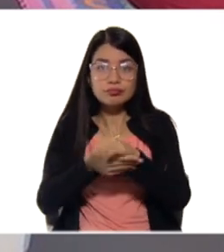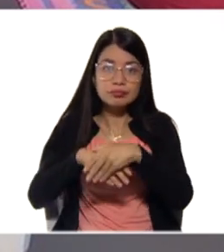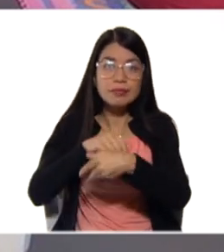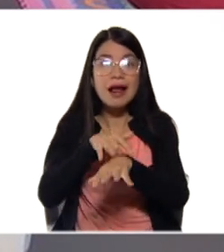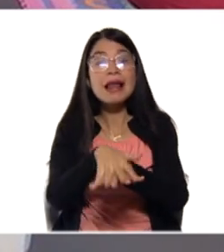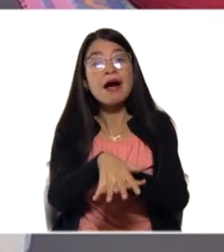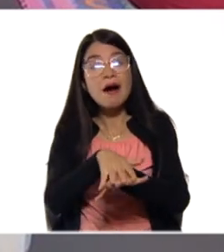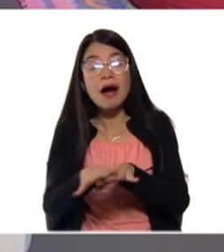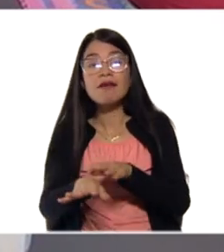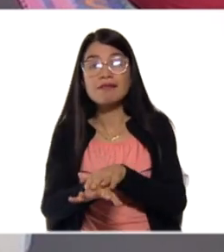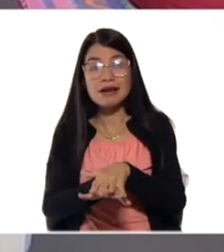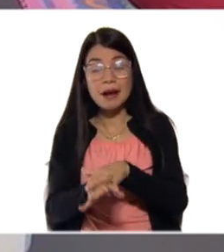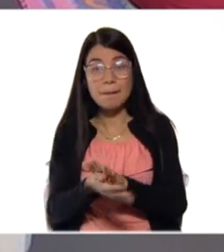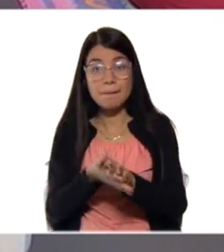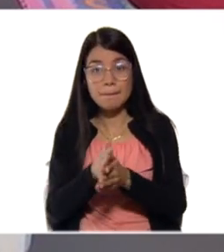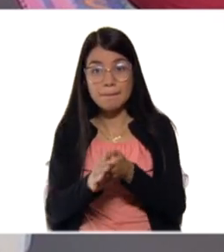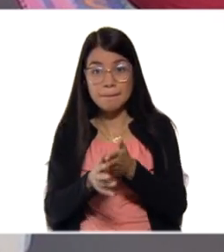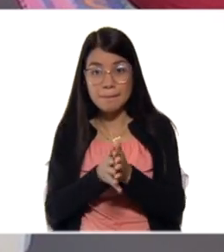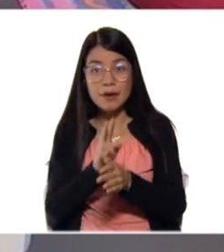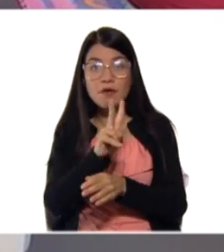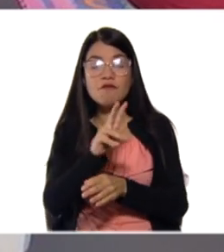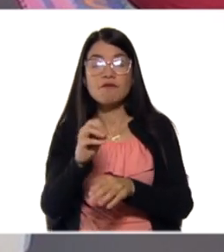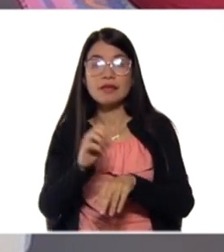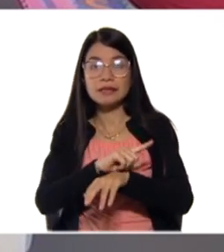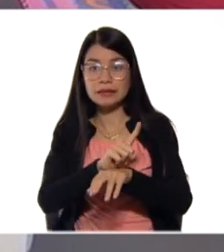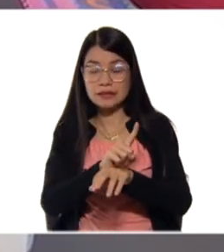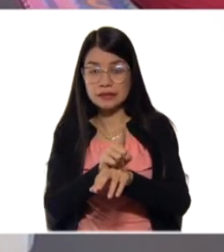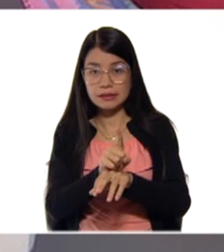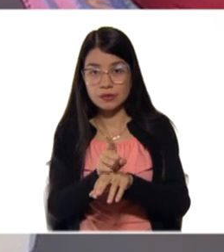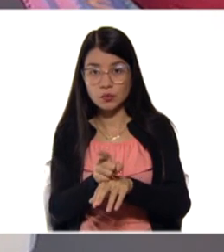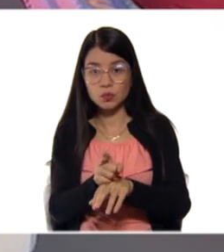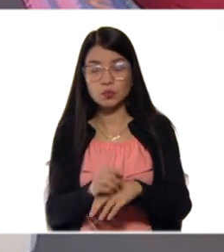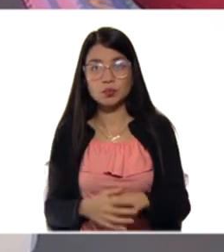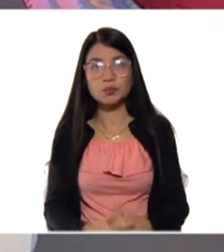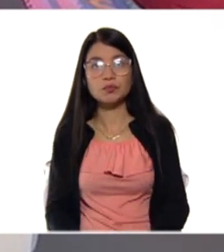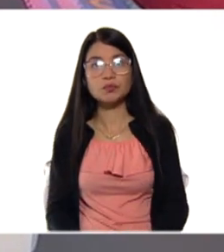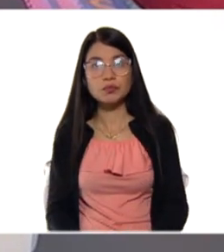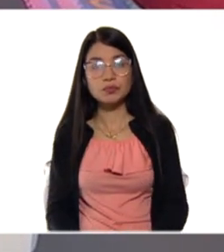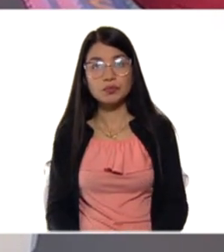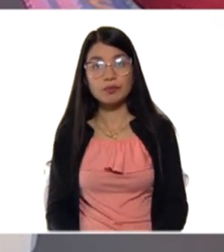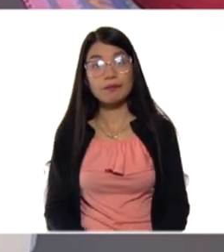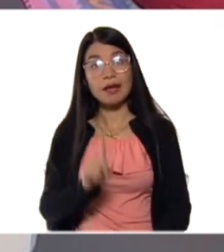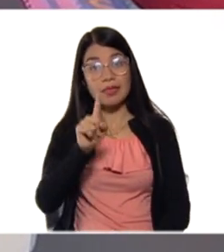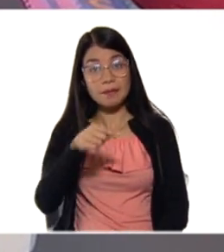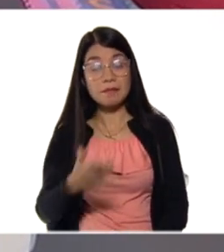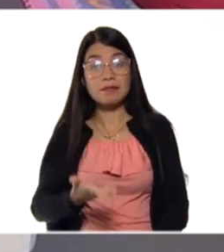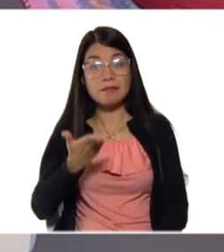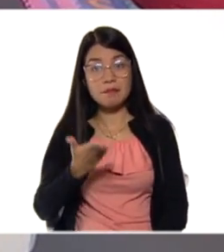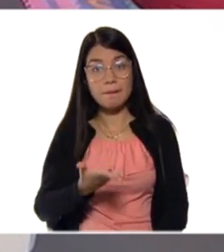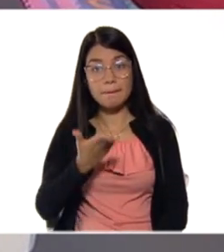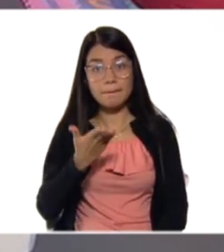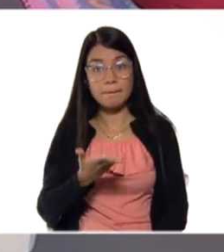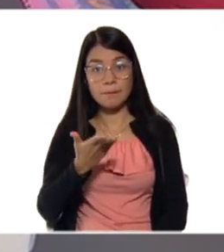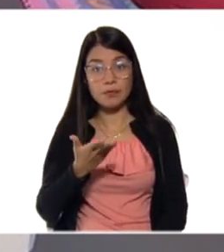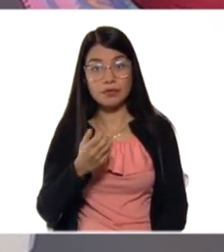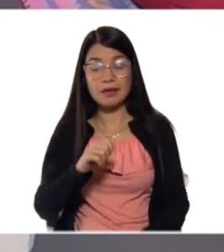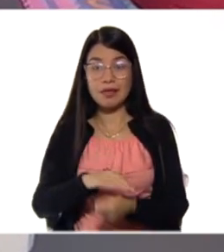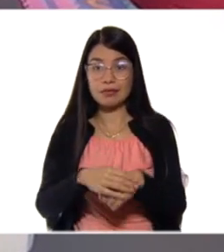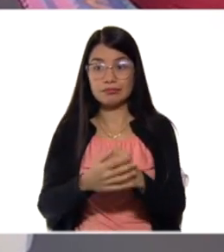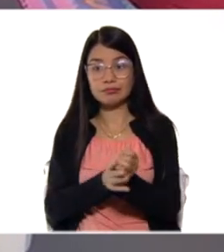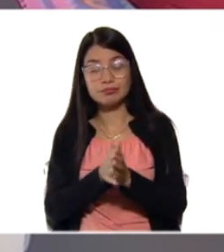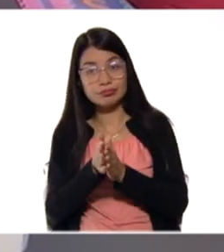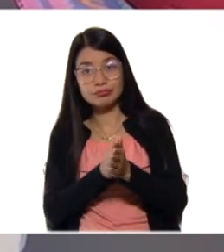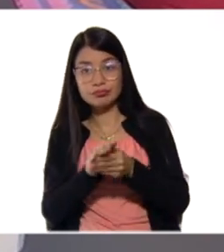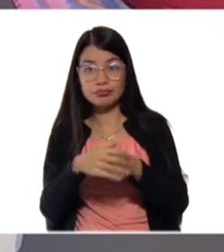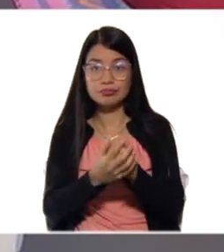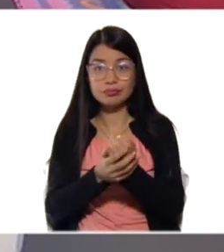continua aproximadamente durante 20 segundos. Y además, importantísimo el agua para lavar las ropas. Una